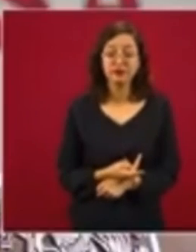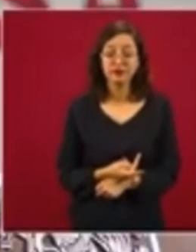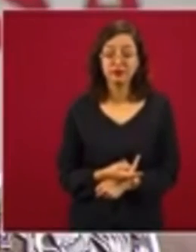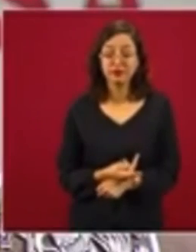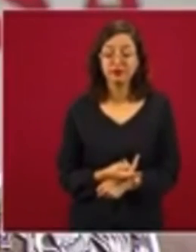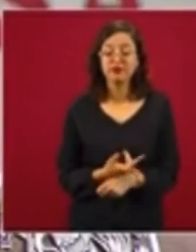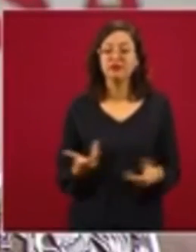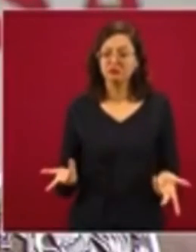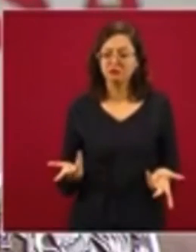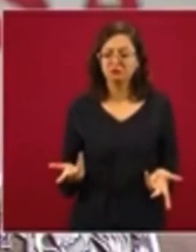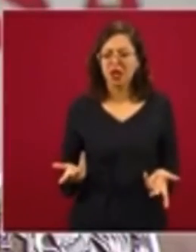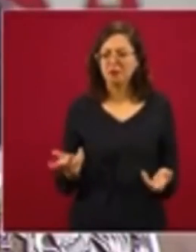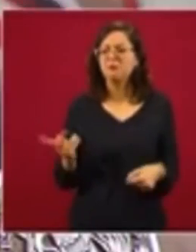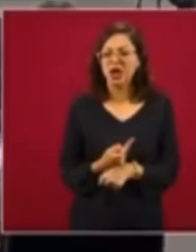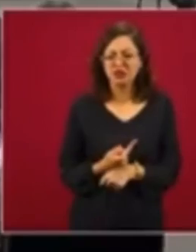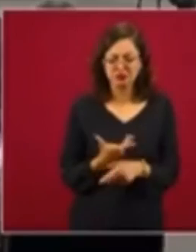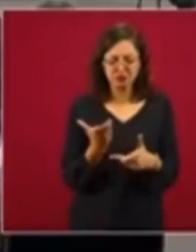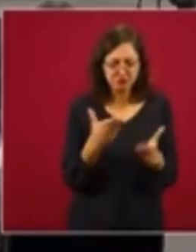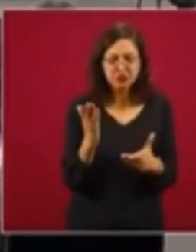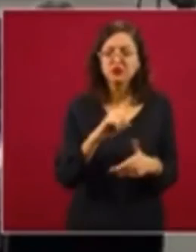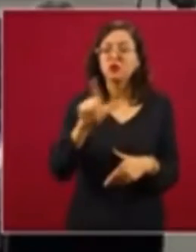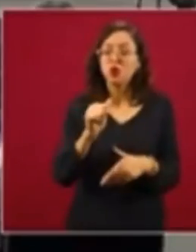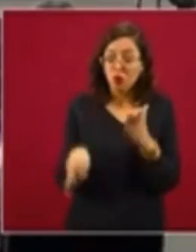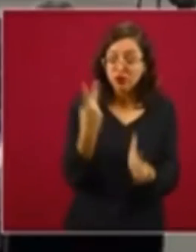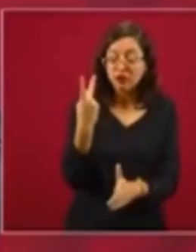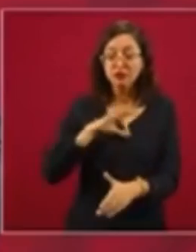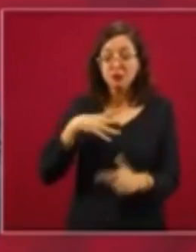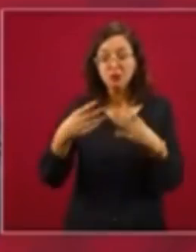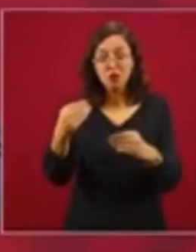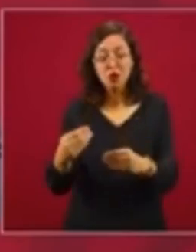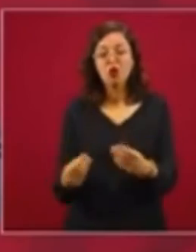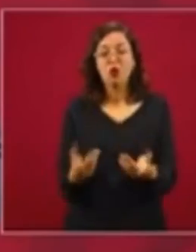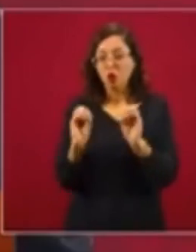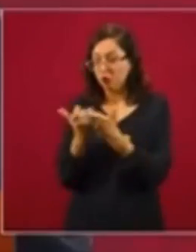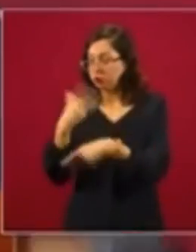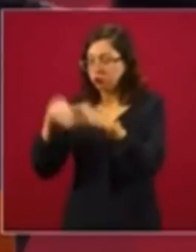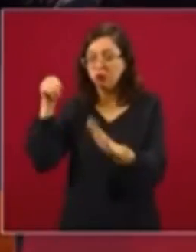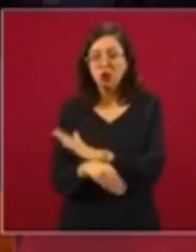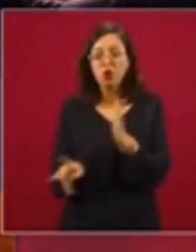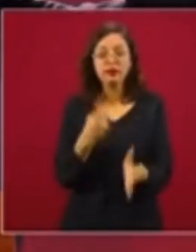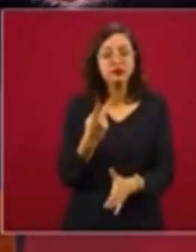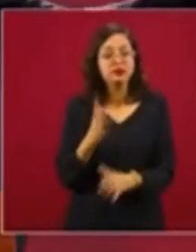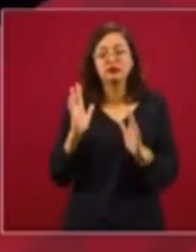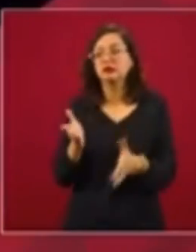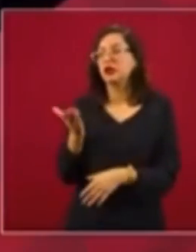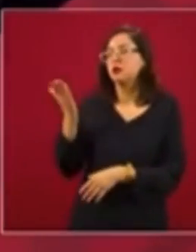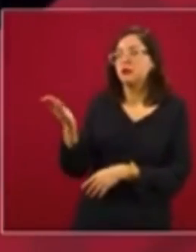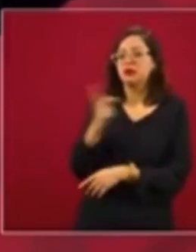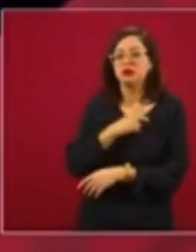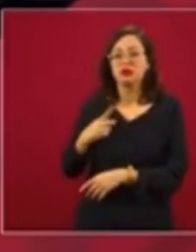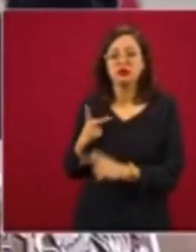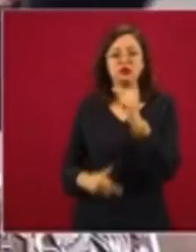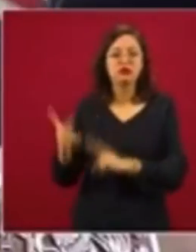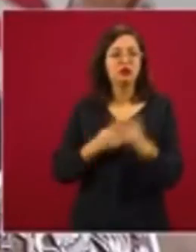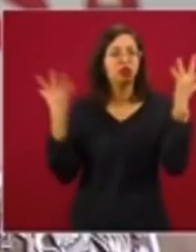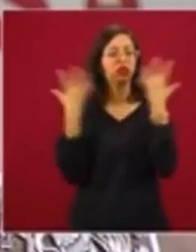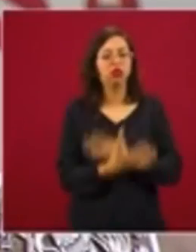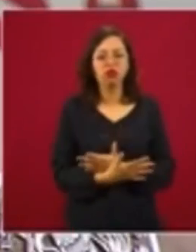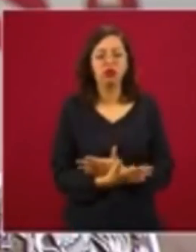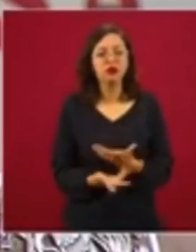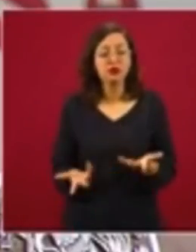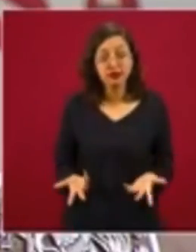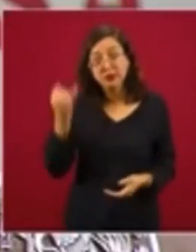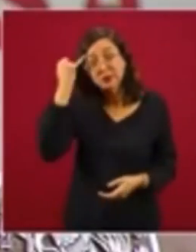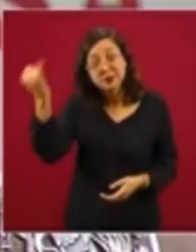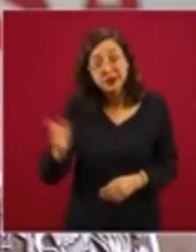Si salimos de esta y viene una recaída, un rebrote en lo económico. Y ya con techos de deuda elevadísimos.